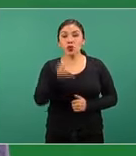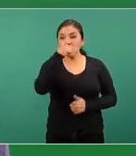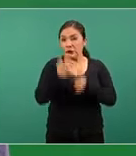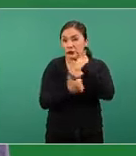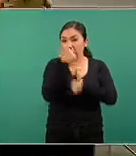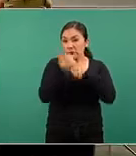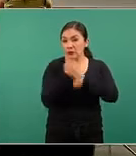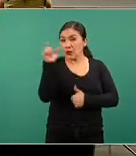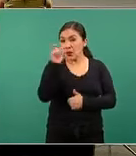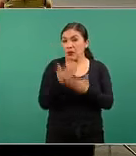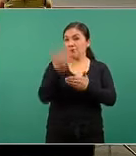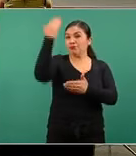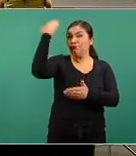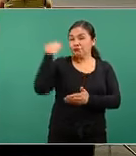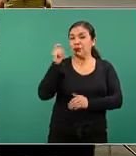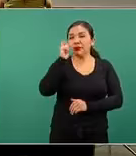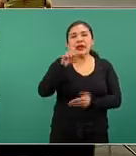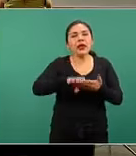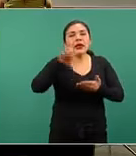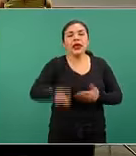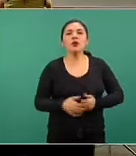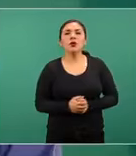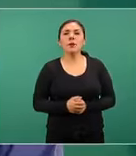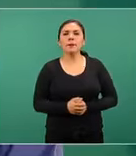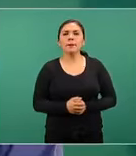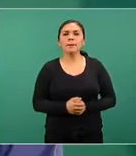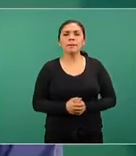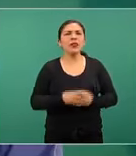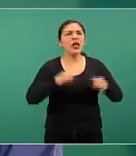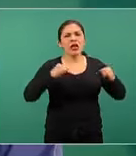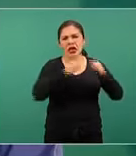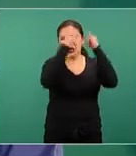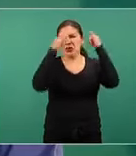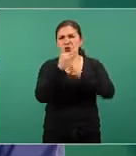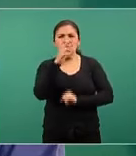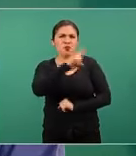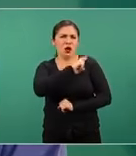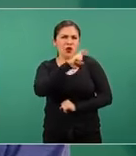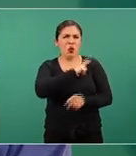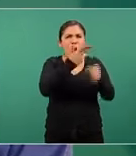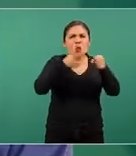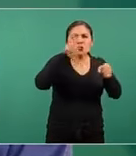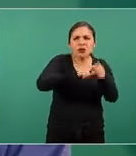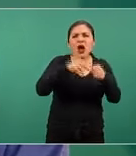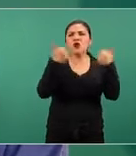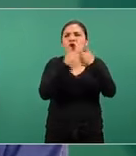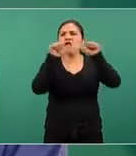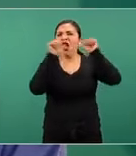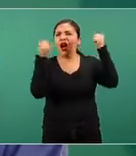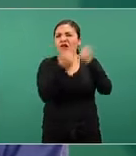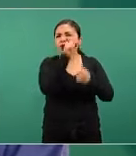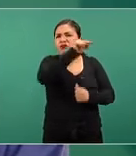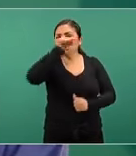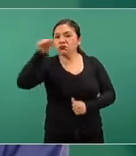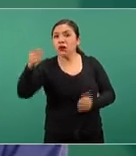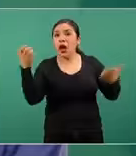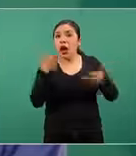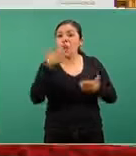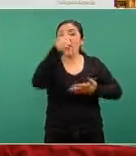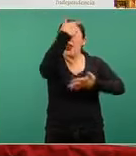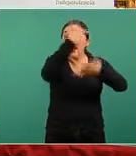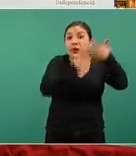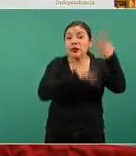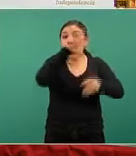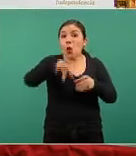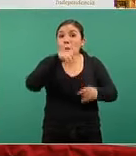representó en su momento, por ejemplo, que las corporaciones privadas de hospitales y sus asociaciones presentaran censos